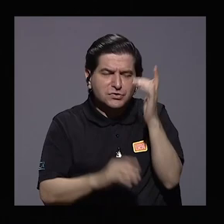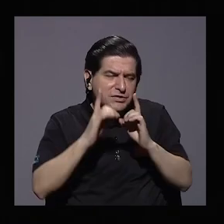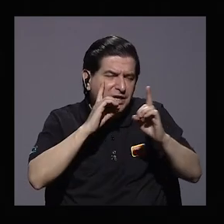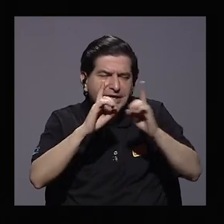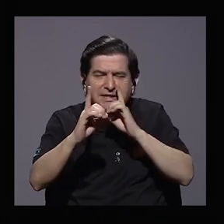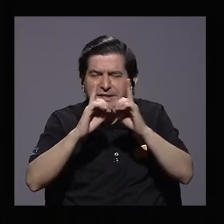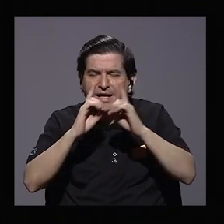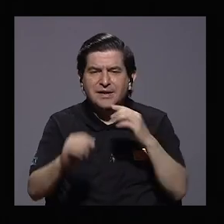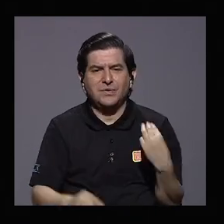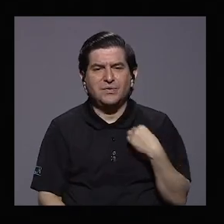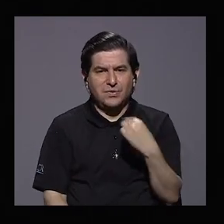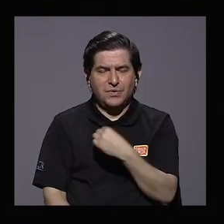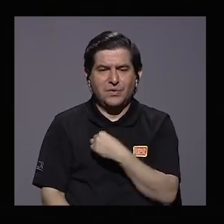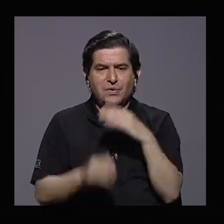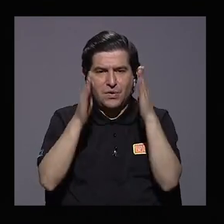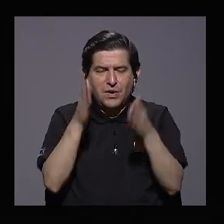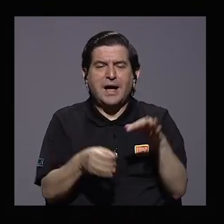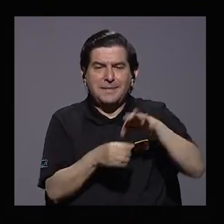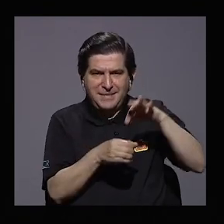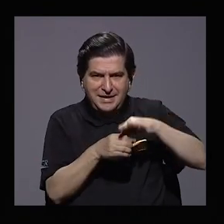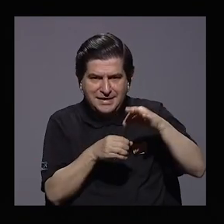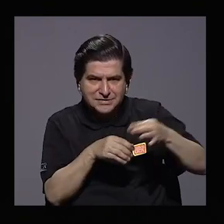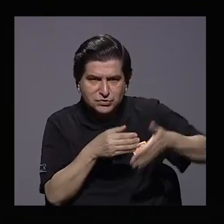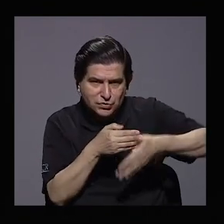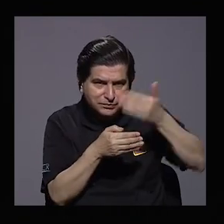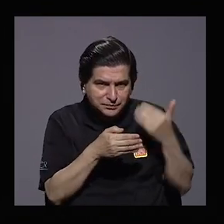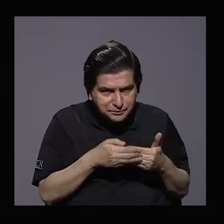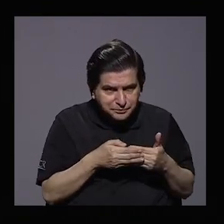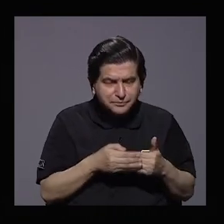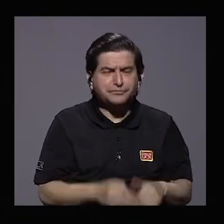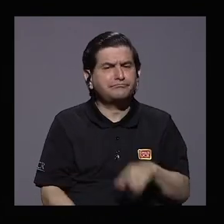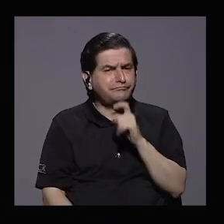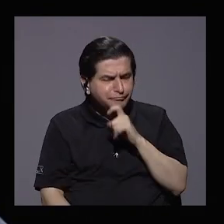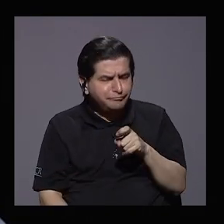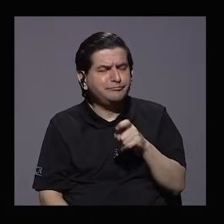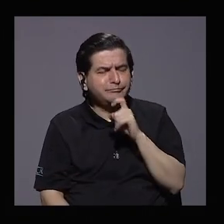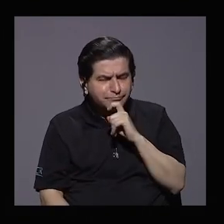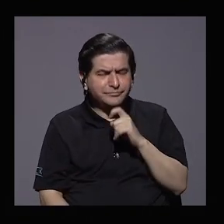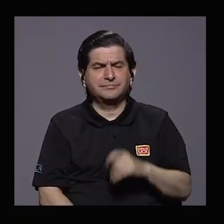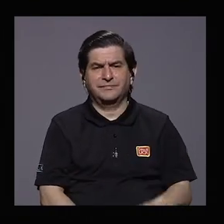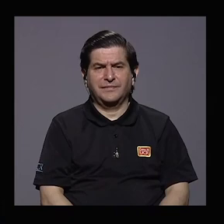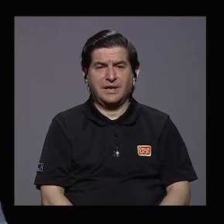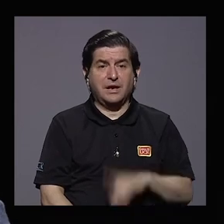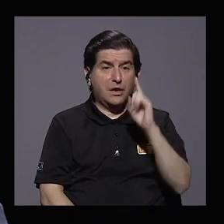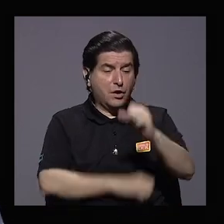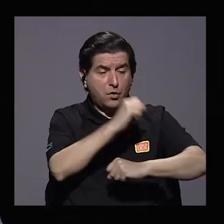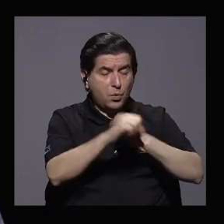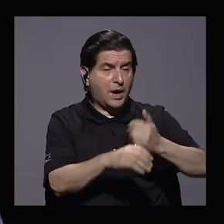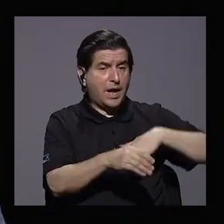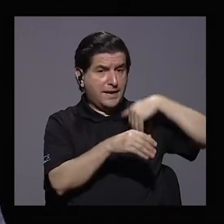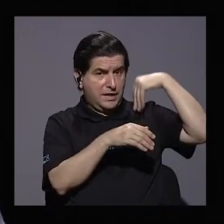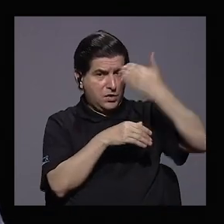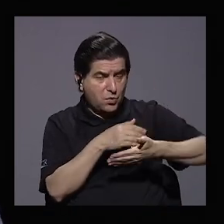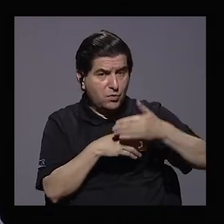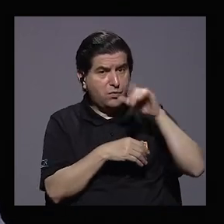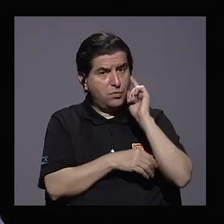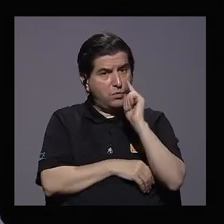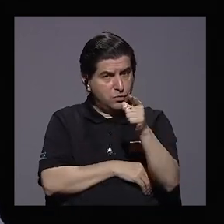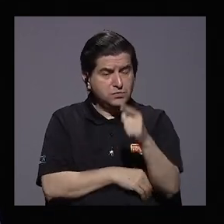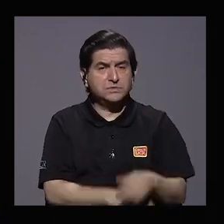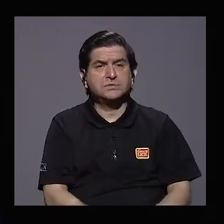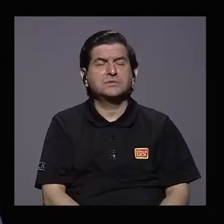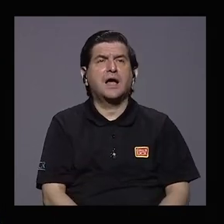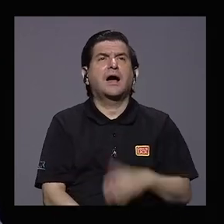un diálogo con el ministro de Agricultura en su momento. Y ha costado mucho porque estamos a un año después y usted nos